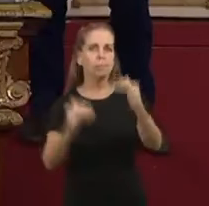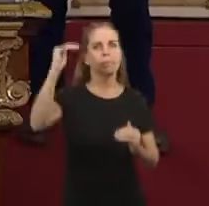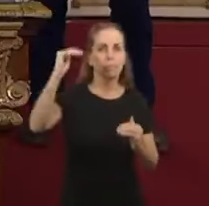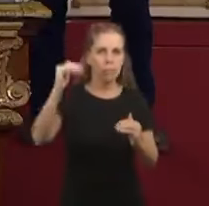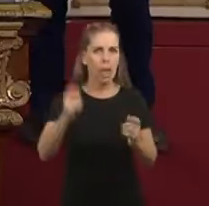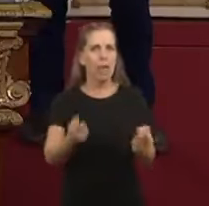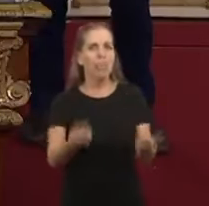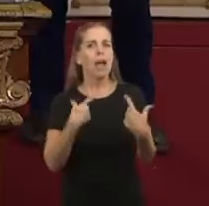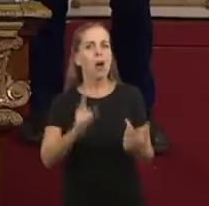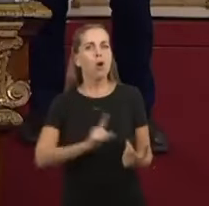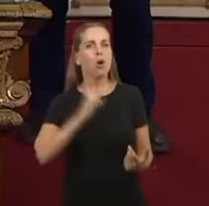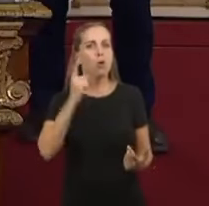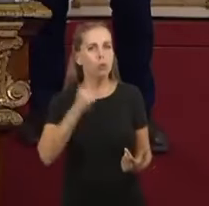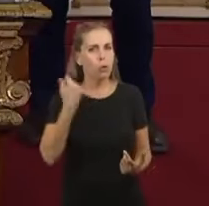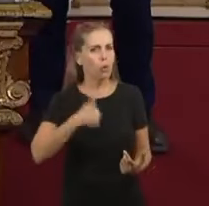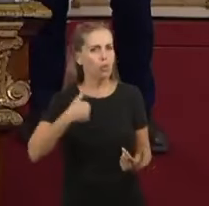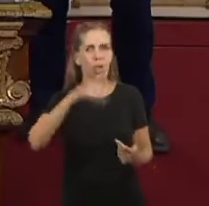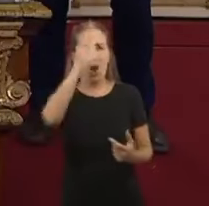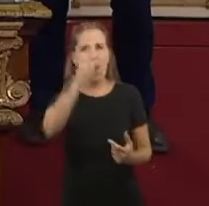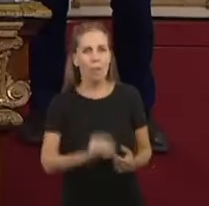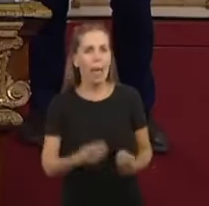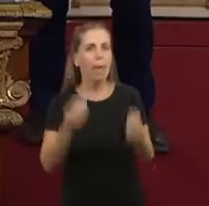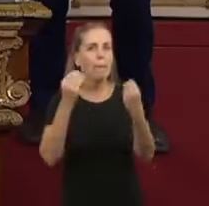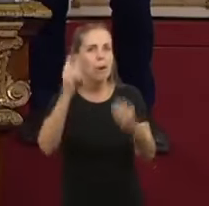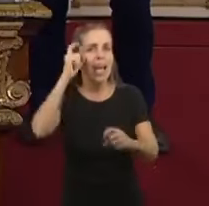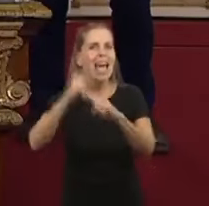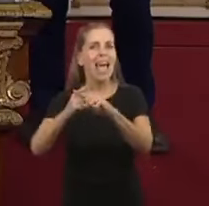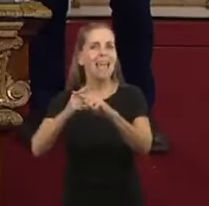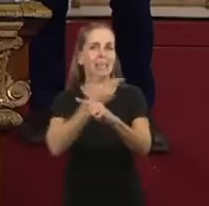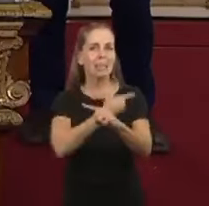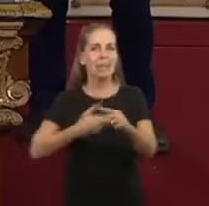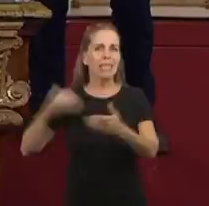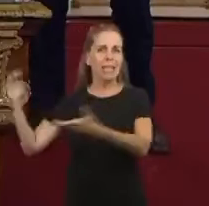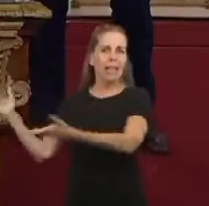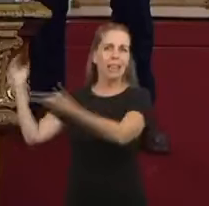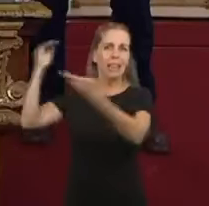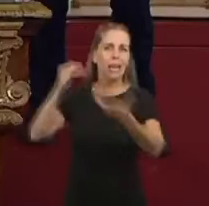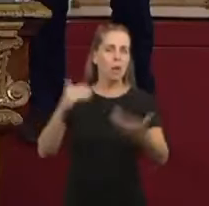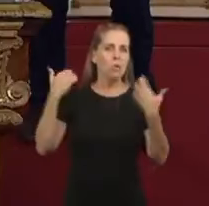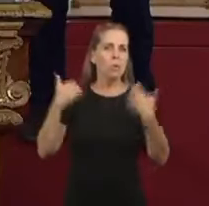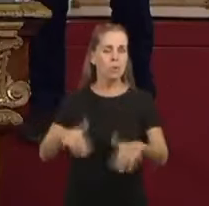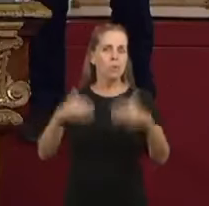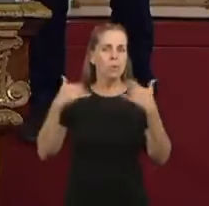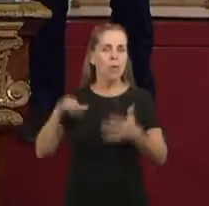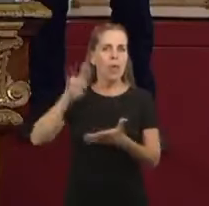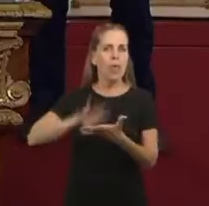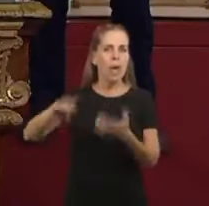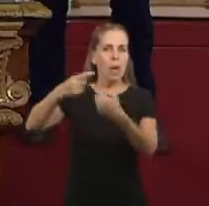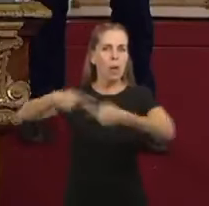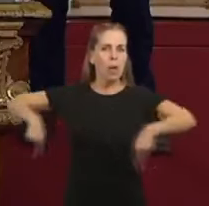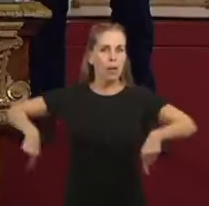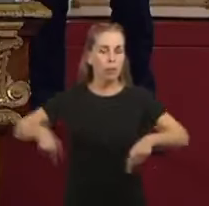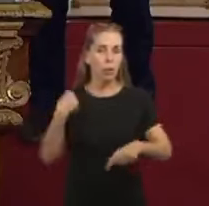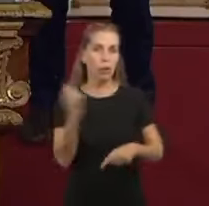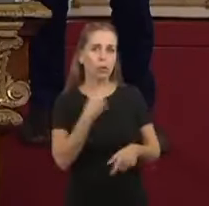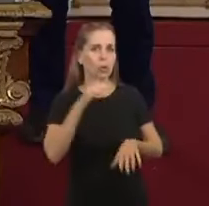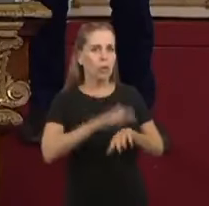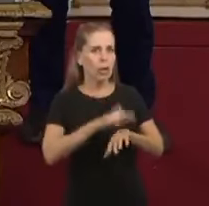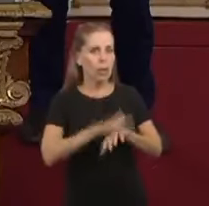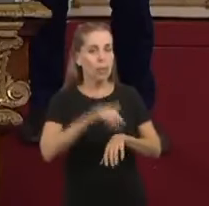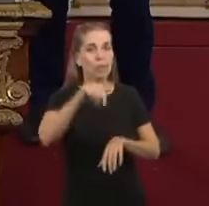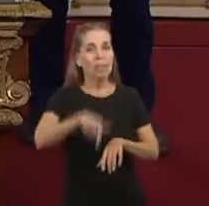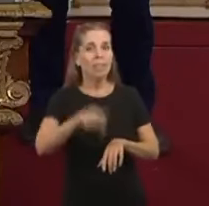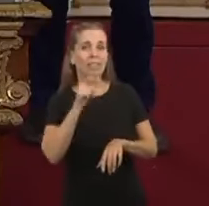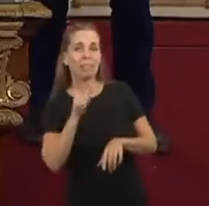en particular, dada la estrepitosa herencia de la que tuvimos que hacernos cargo. Este concepto, el de superávit fiscal,